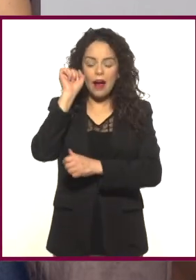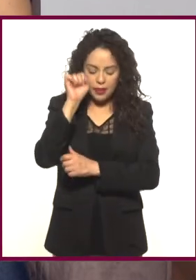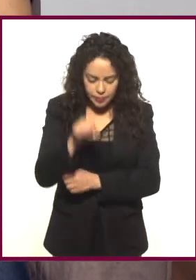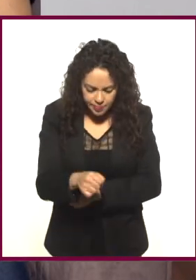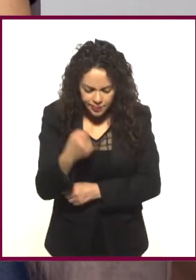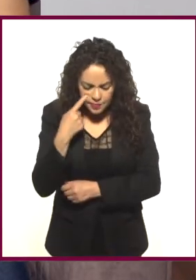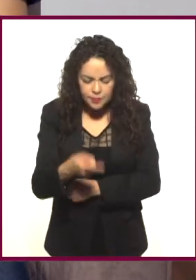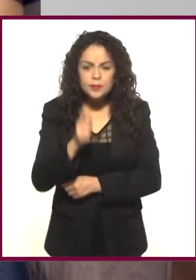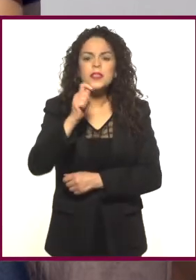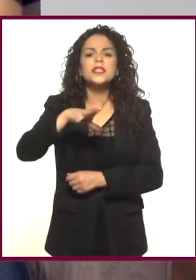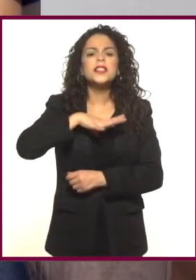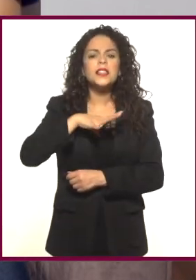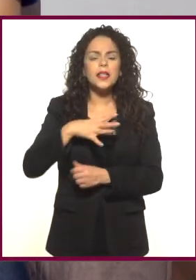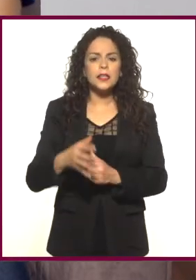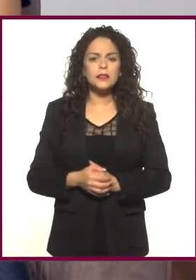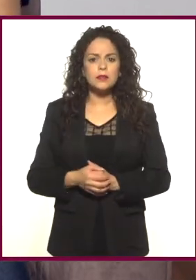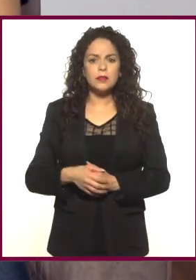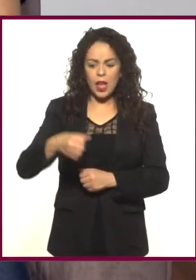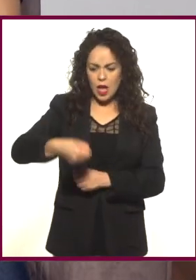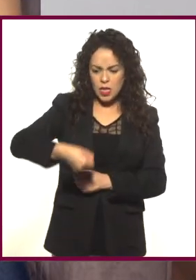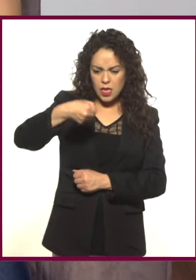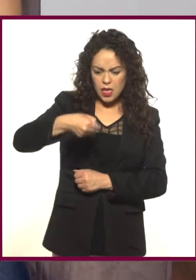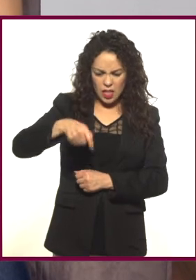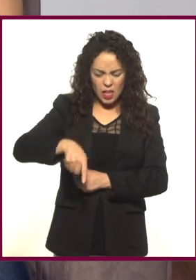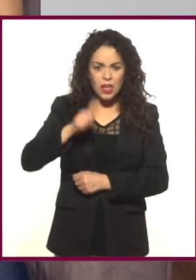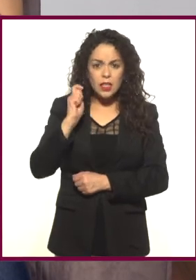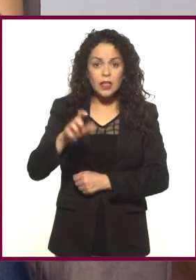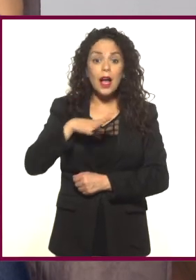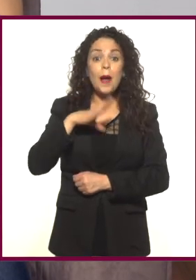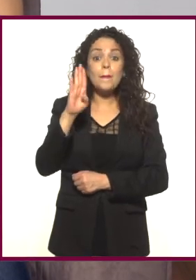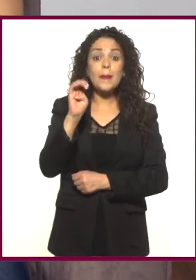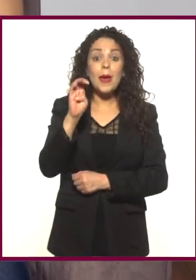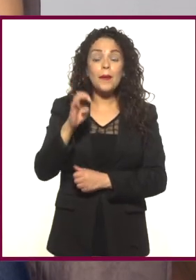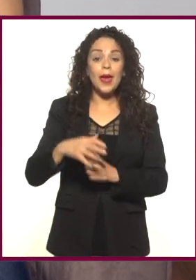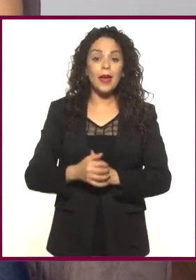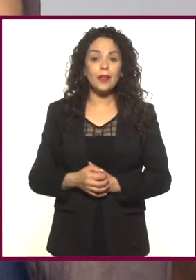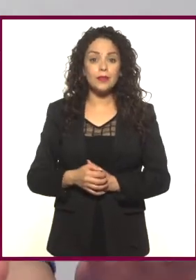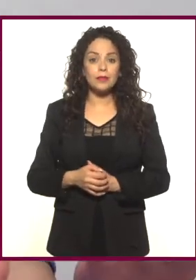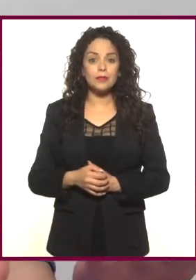En la canasta está un bebé. ¡Cocodrilo!